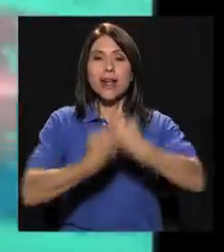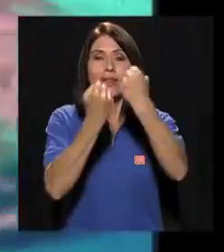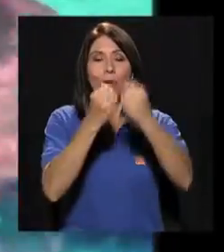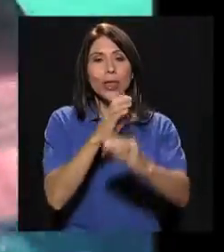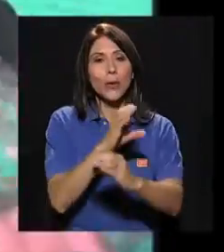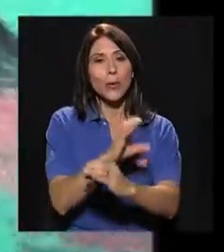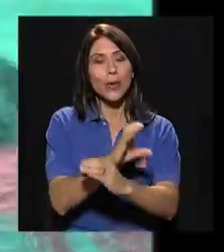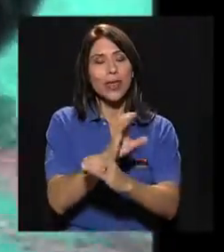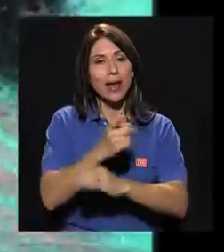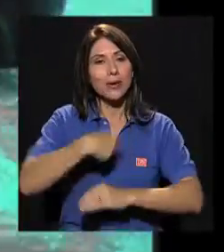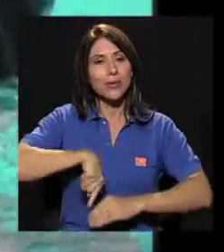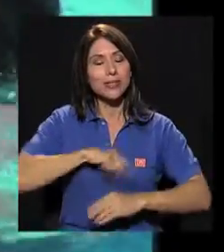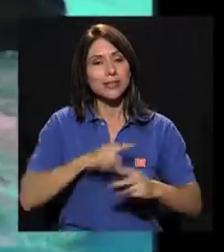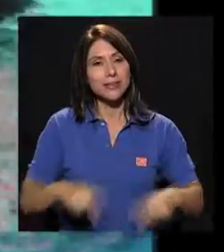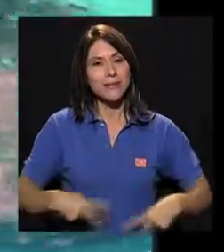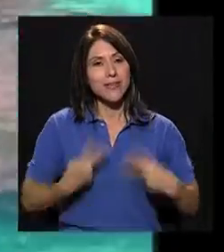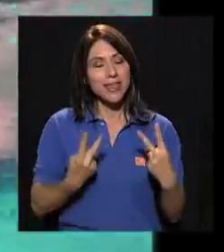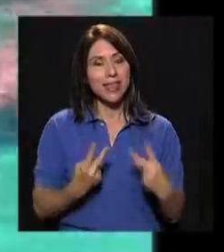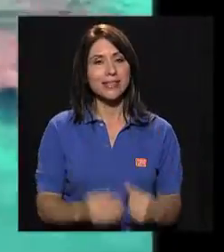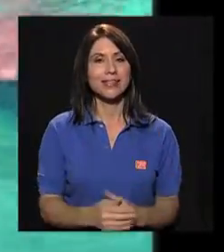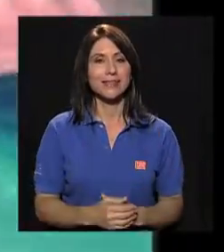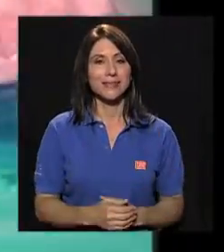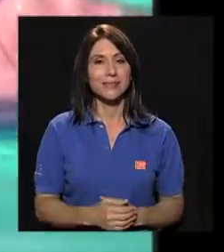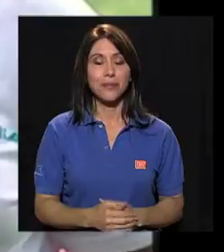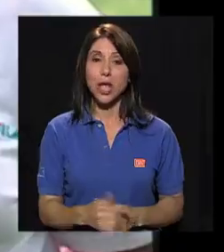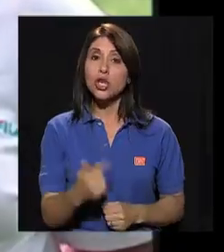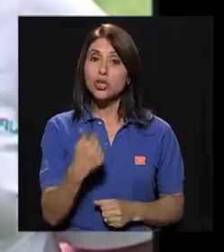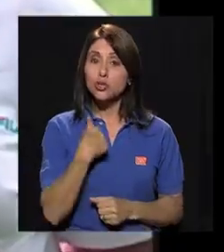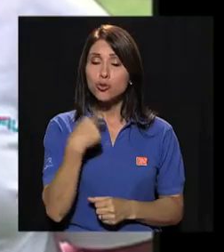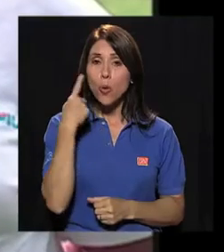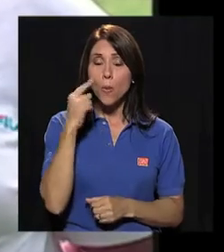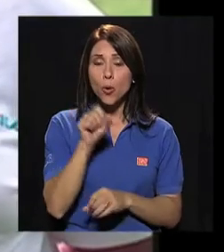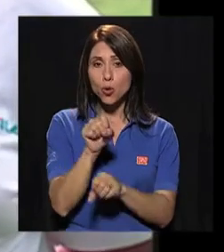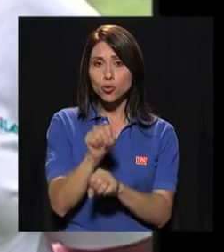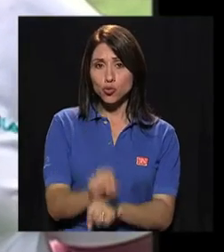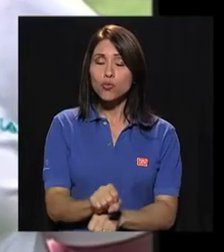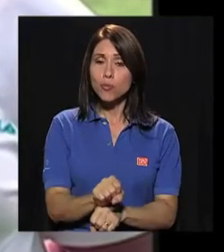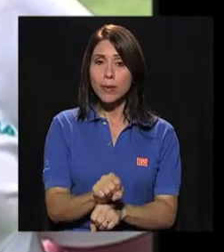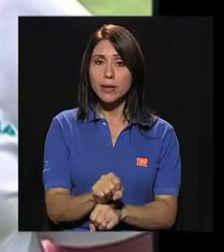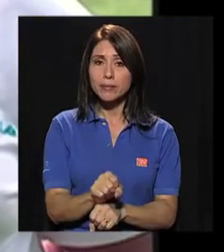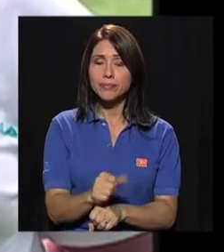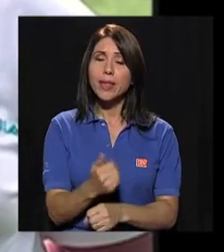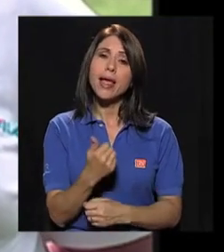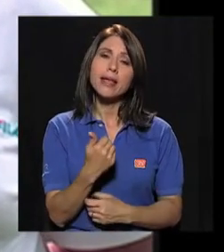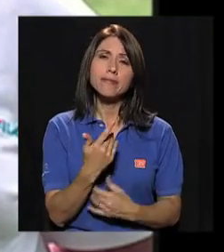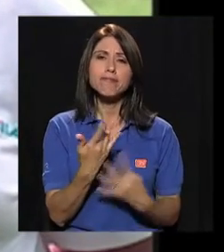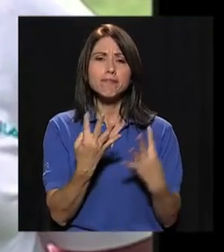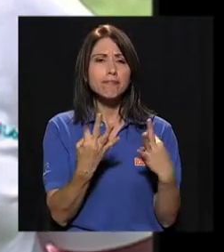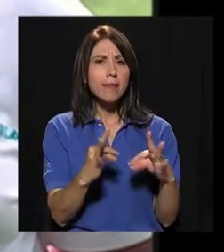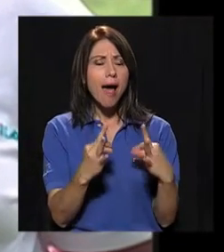el veto de cuidar nuestras vidas? Yo, por costumbre,